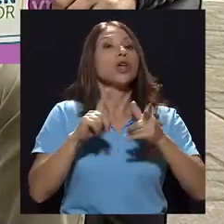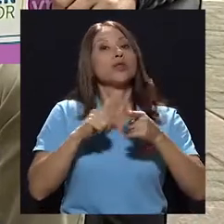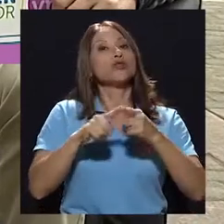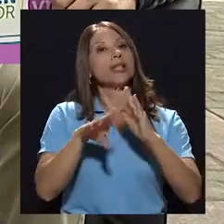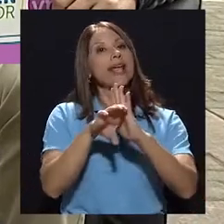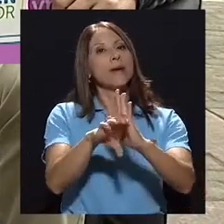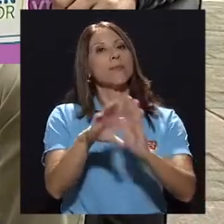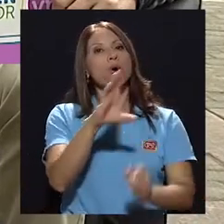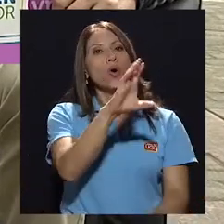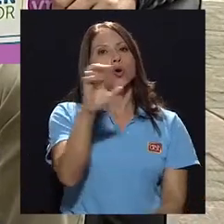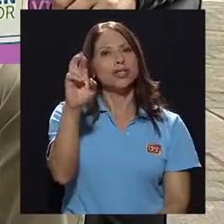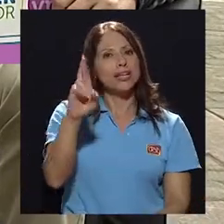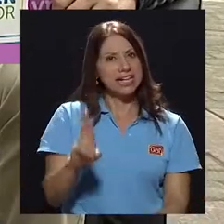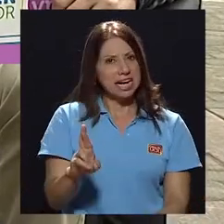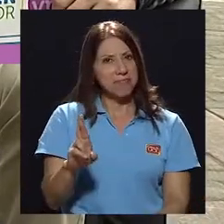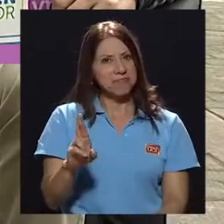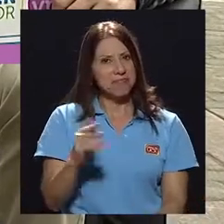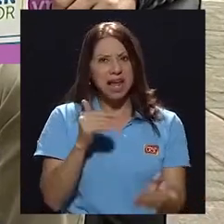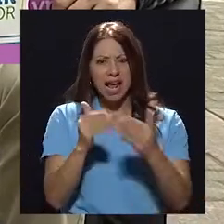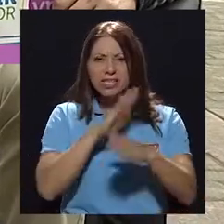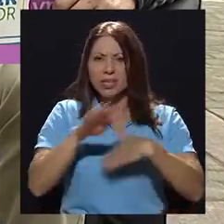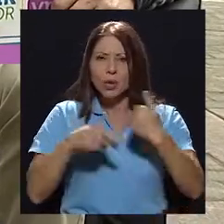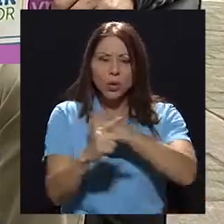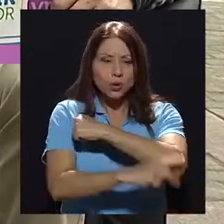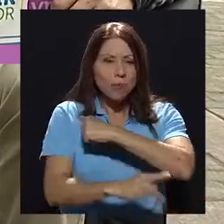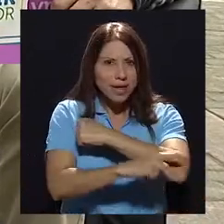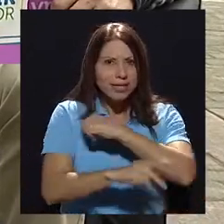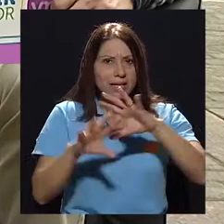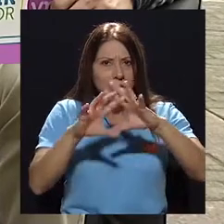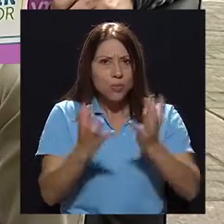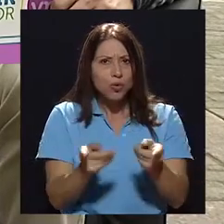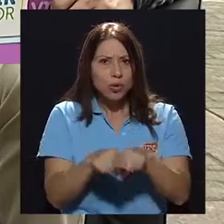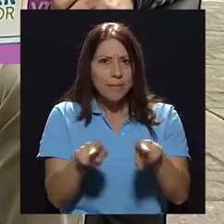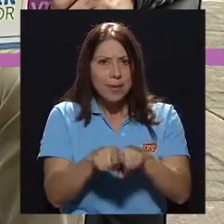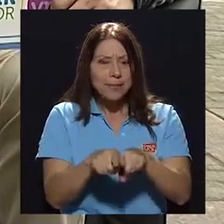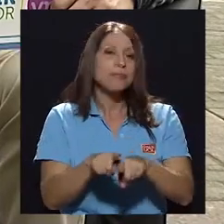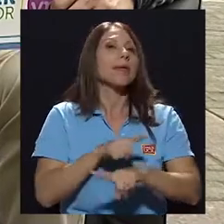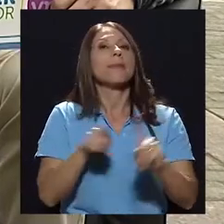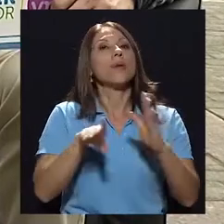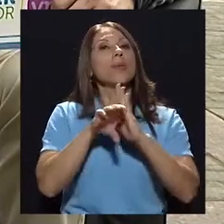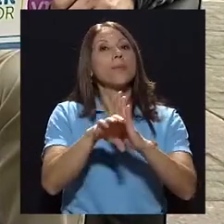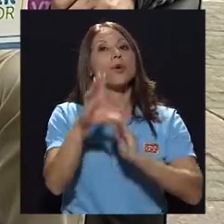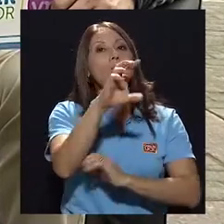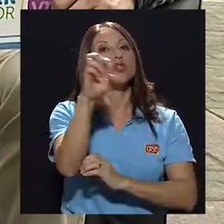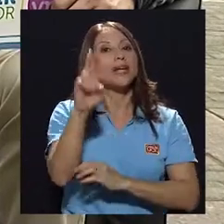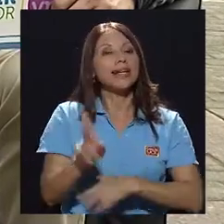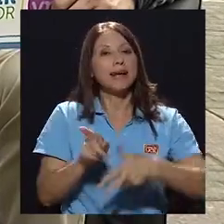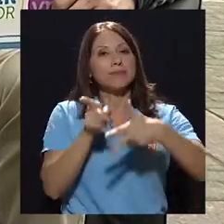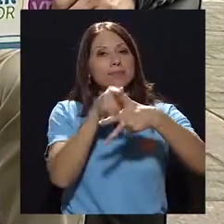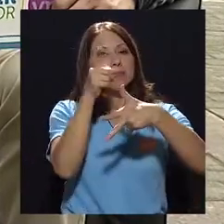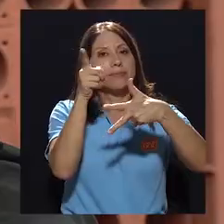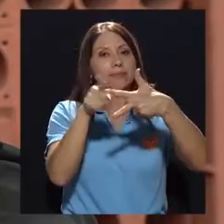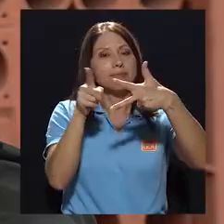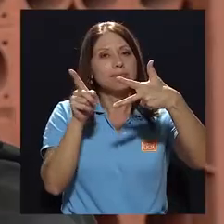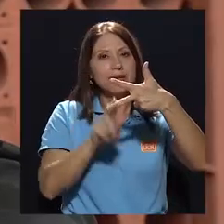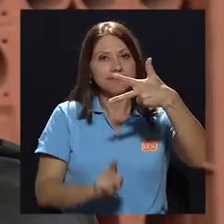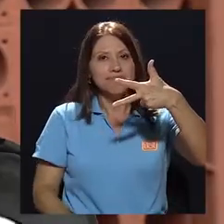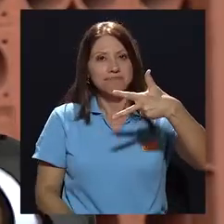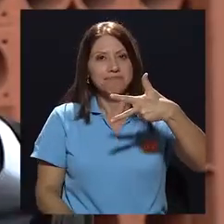Rica, por ejemplo, que casi todos los países en el mundo así lo tienen también, tiene tres niveles de atención.